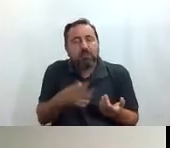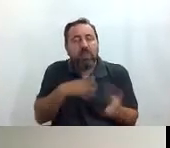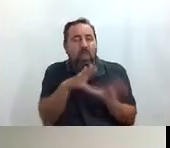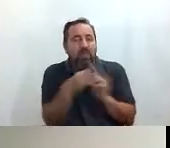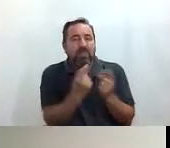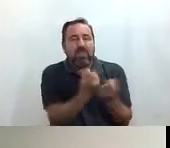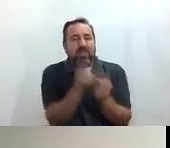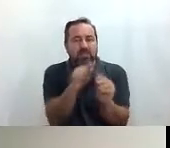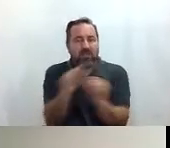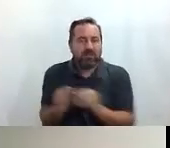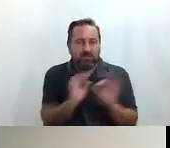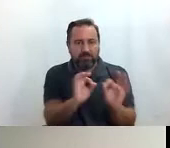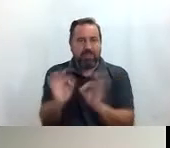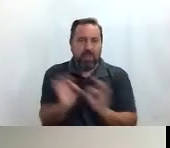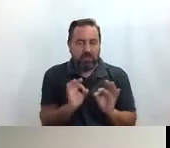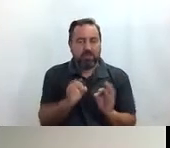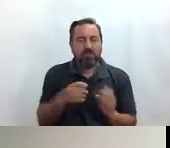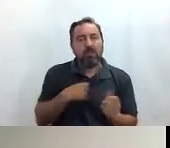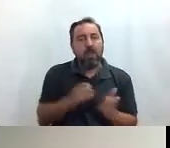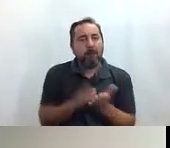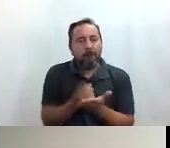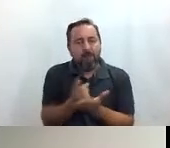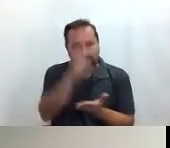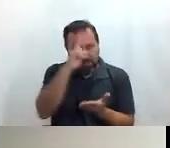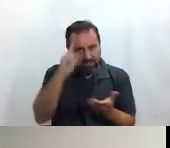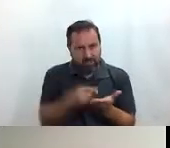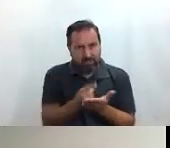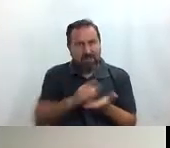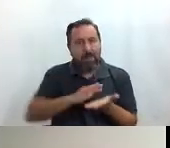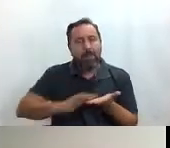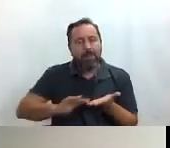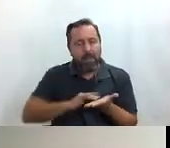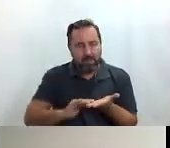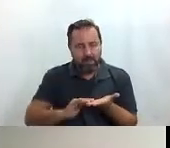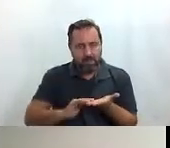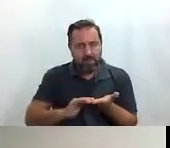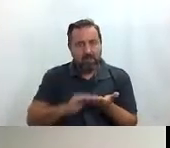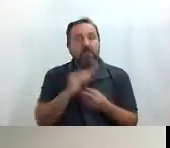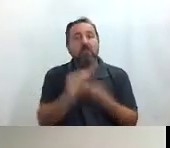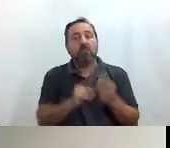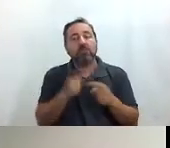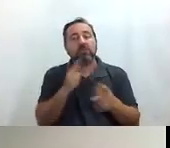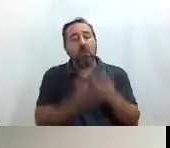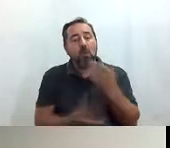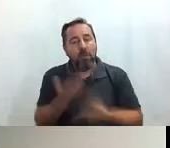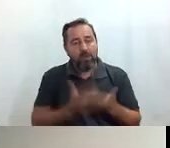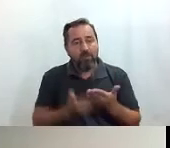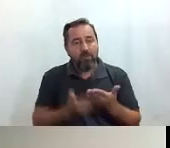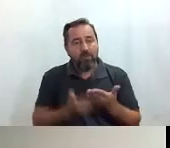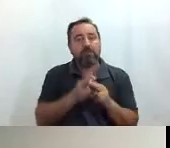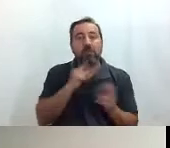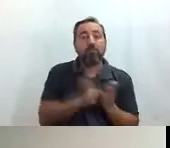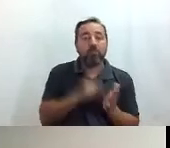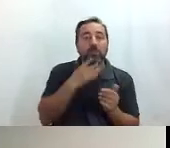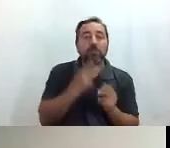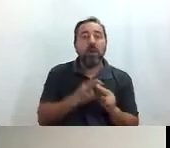necesidades especiales pues hemos hecho un mapa de Madrid en Braille esto lo hemos hecho en colaboración con Punto Dis que